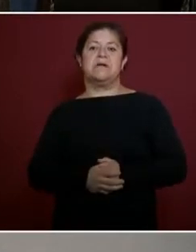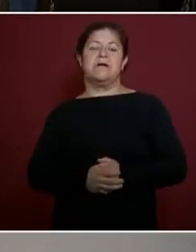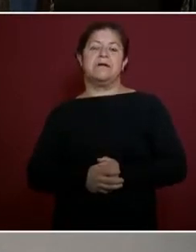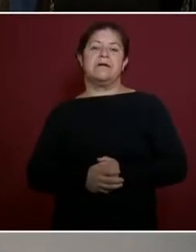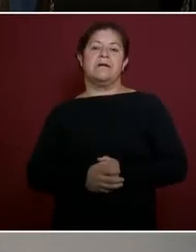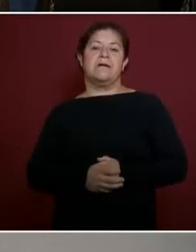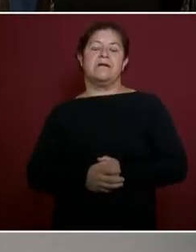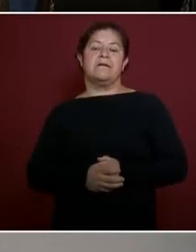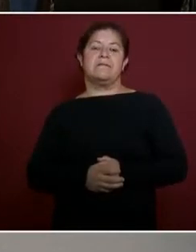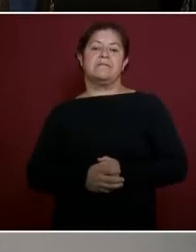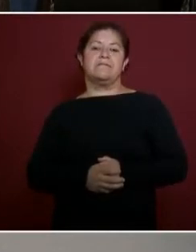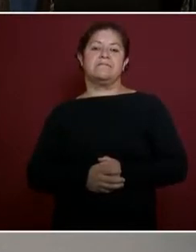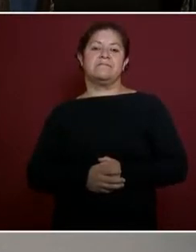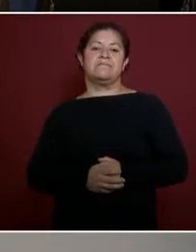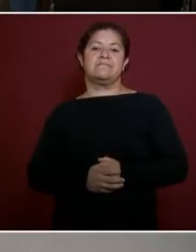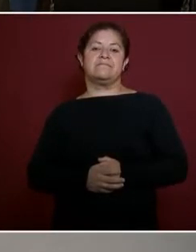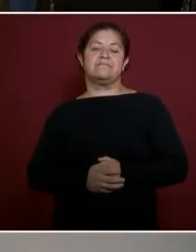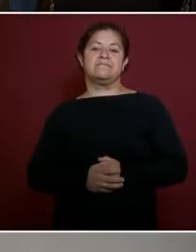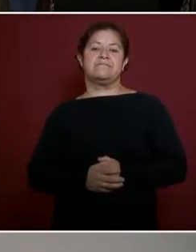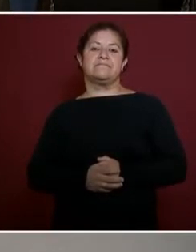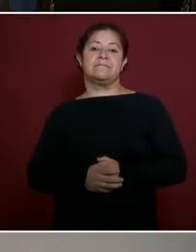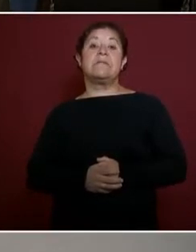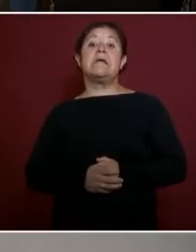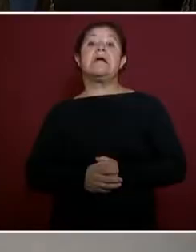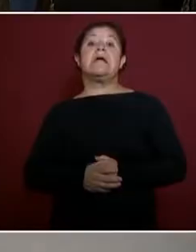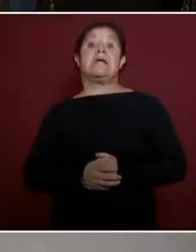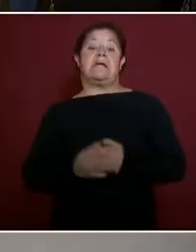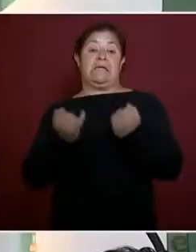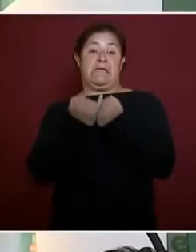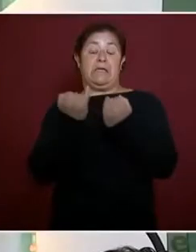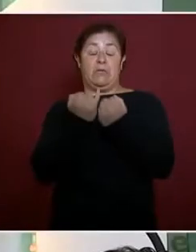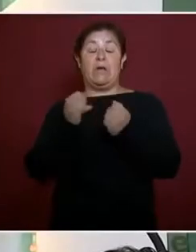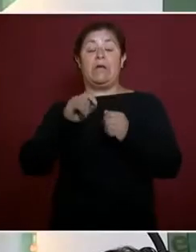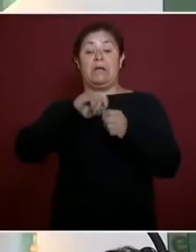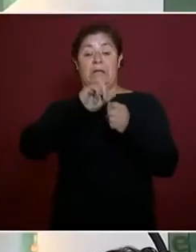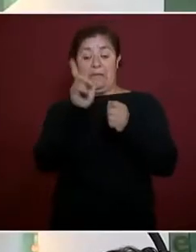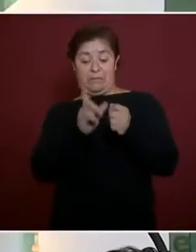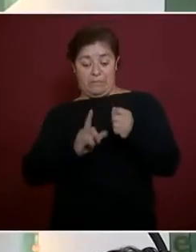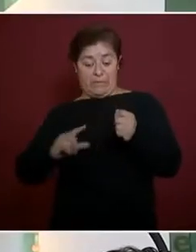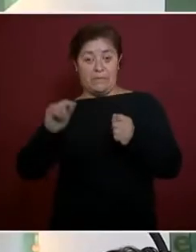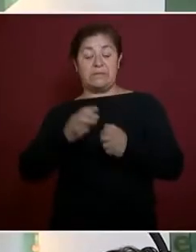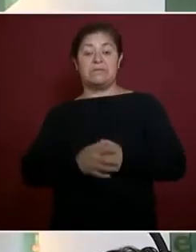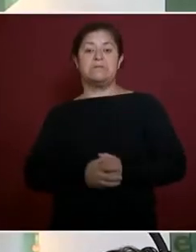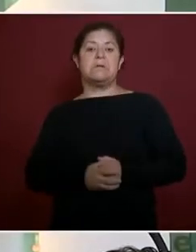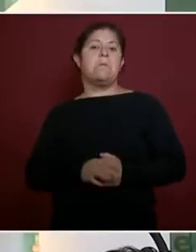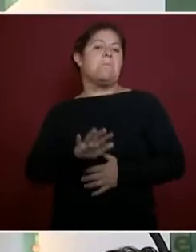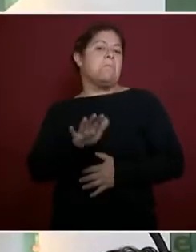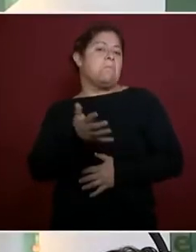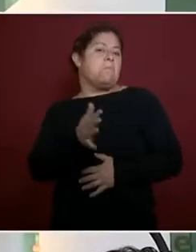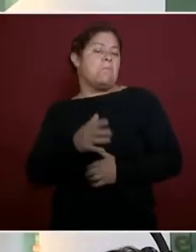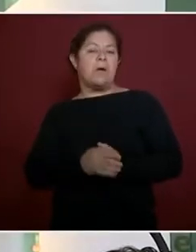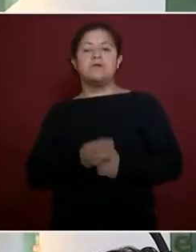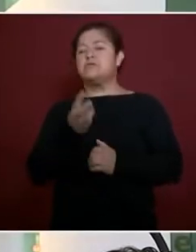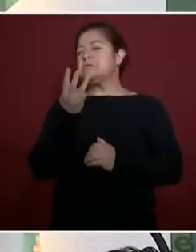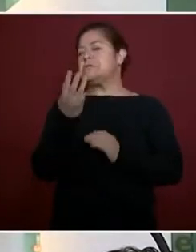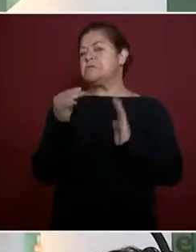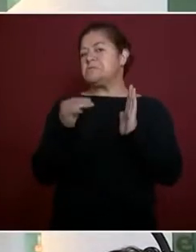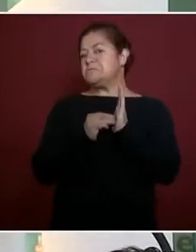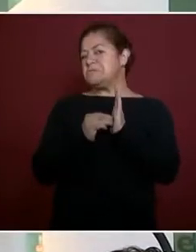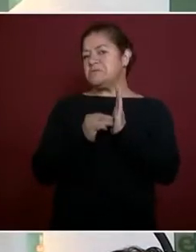Van a ver en el país cerca de tres mil,